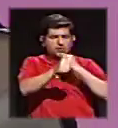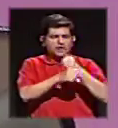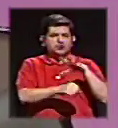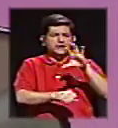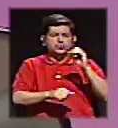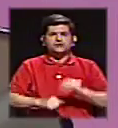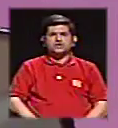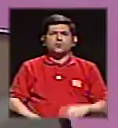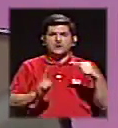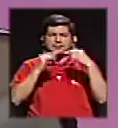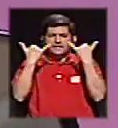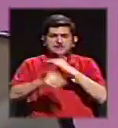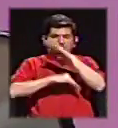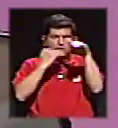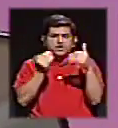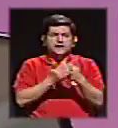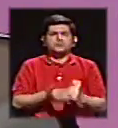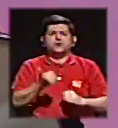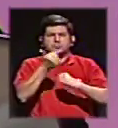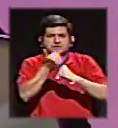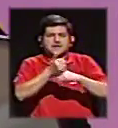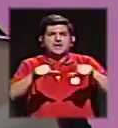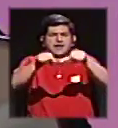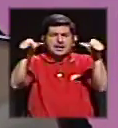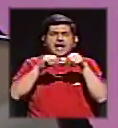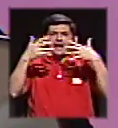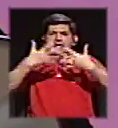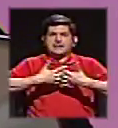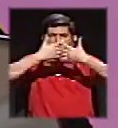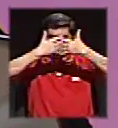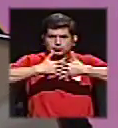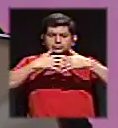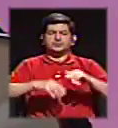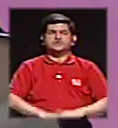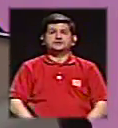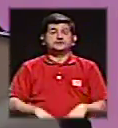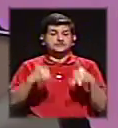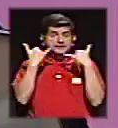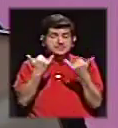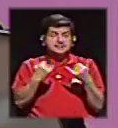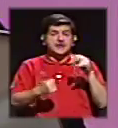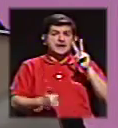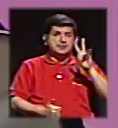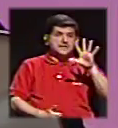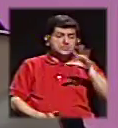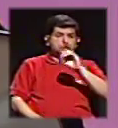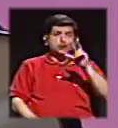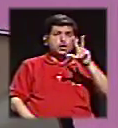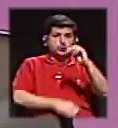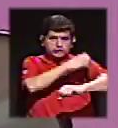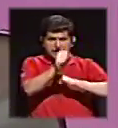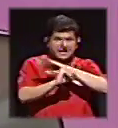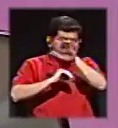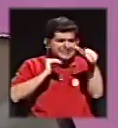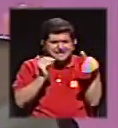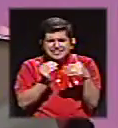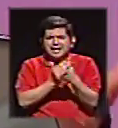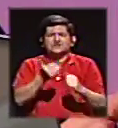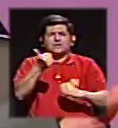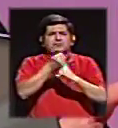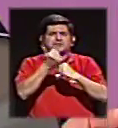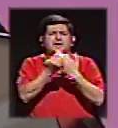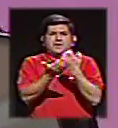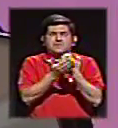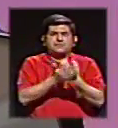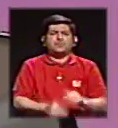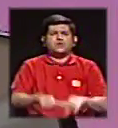50 para acá que todos subsidiáramos al sector industrial. Desde hace 25, 30 años que todos subsidiáramos